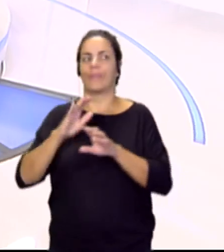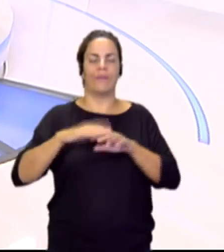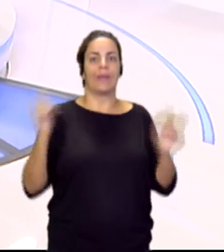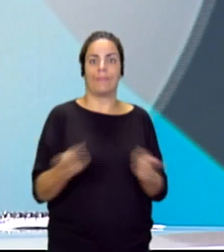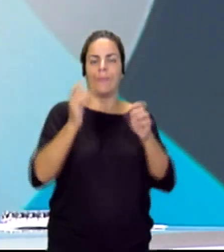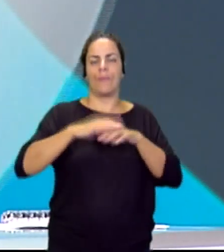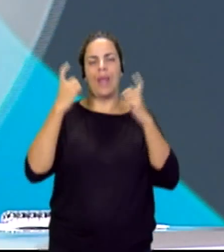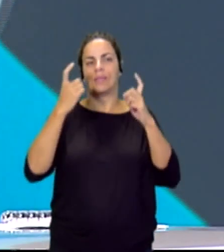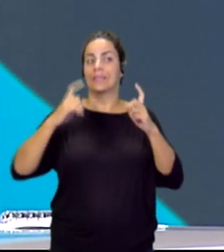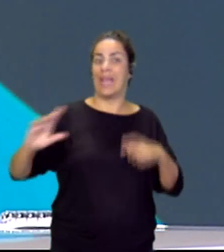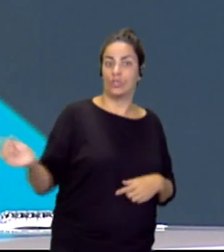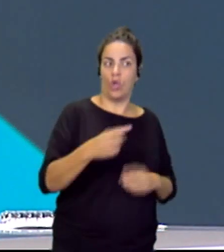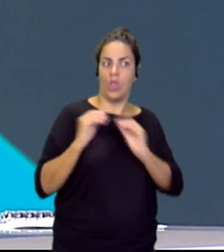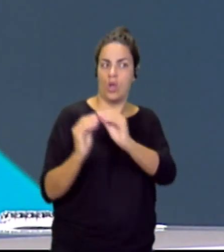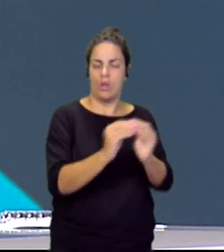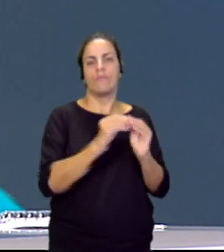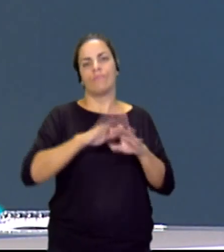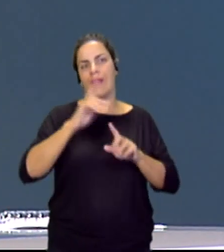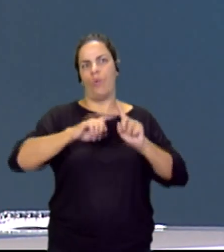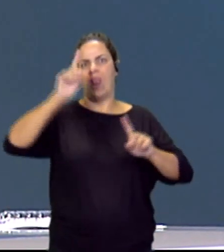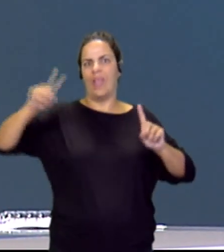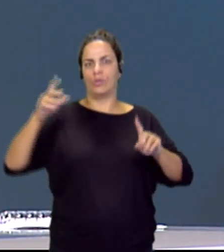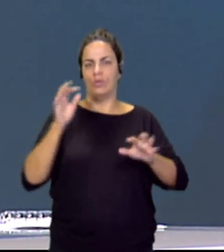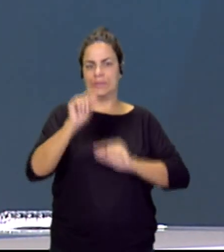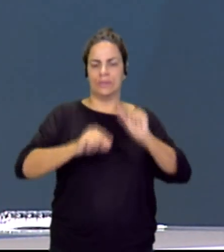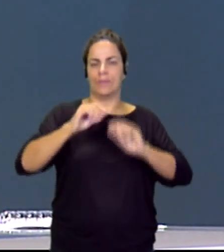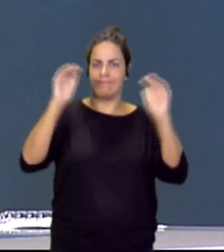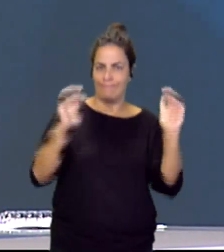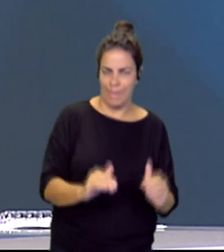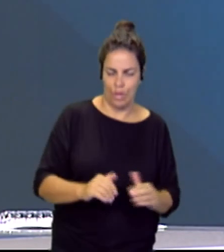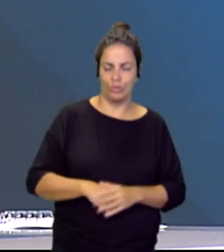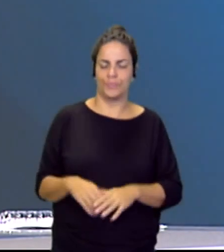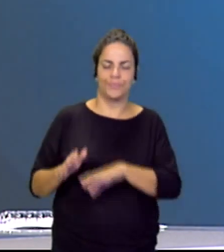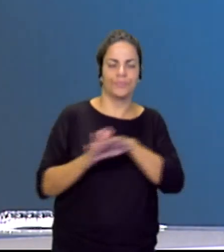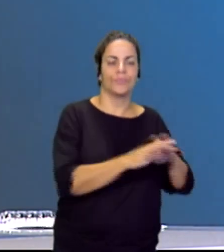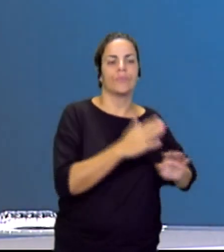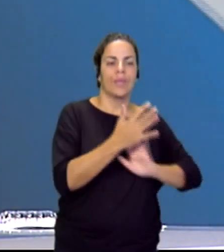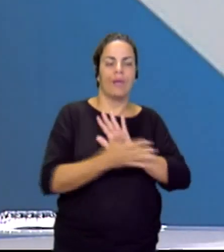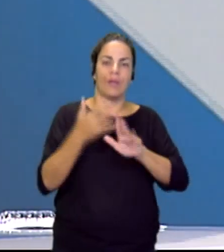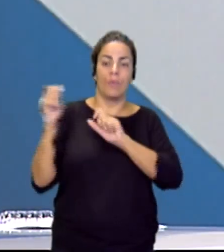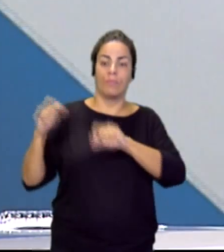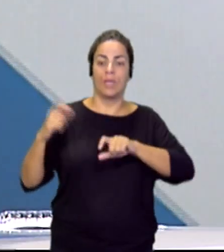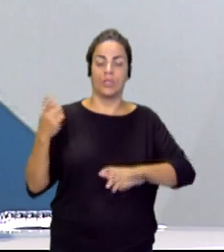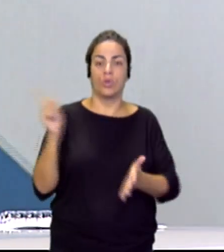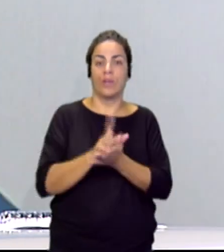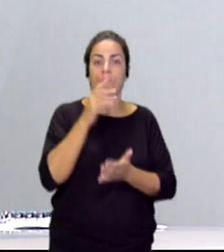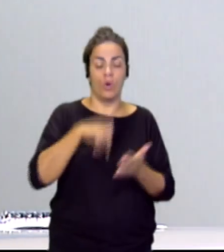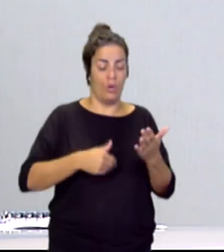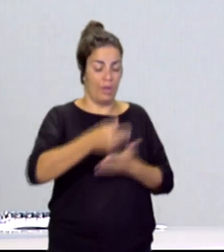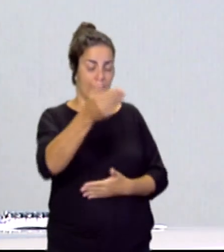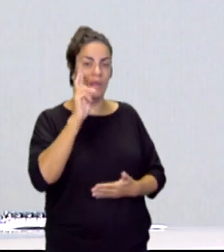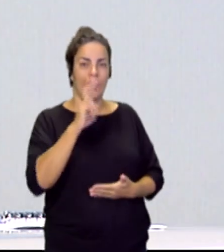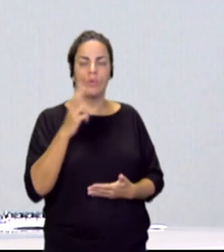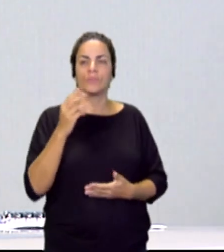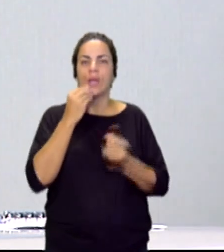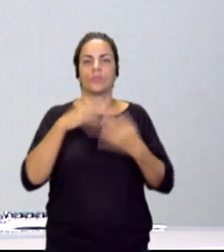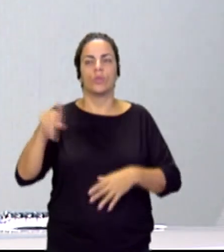Vamos a volver a hablar de migración, porque hoy hemos leído en la prensa canaria la historia de un instituto en el norte de Tenerife